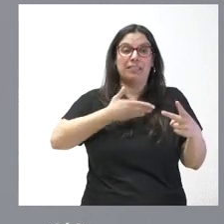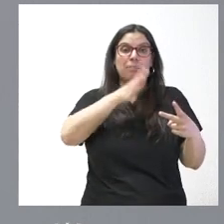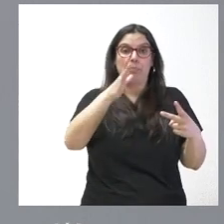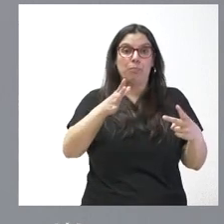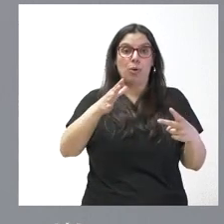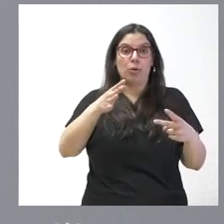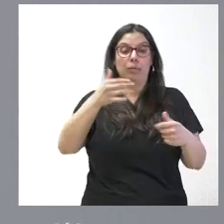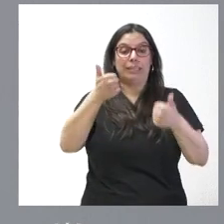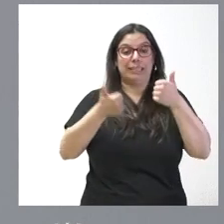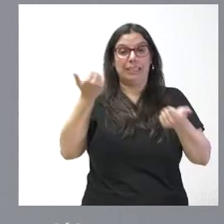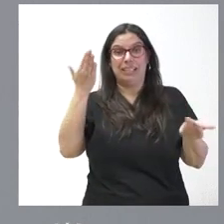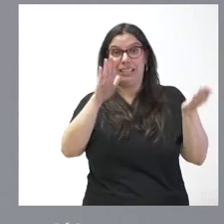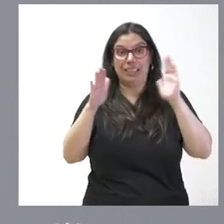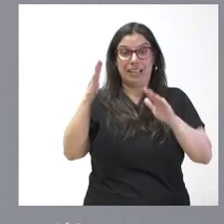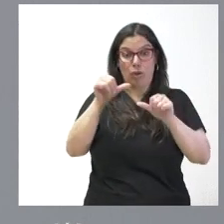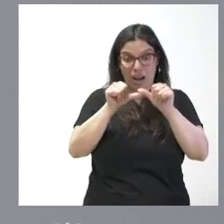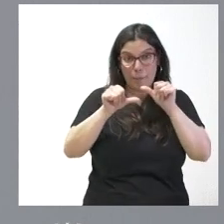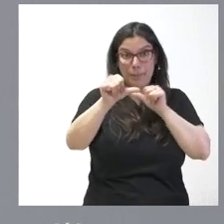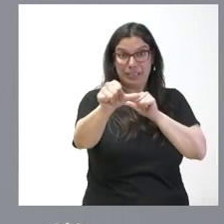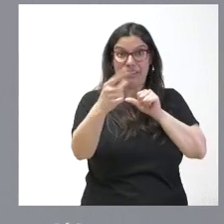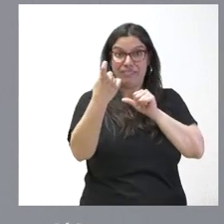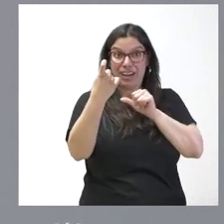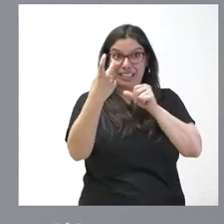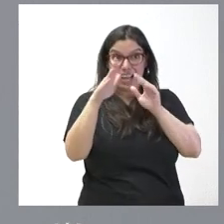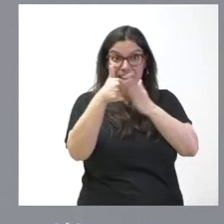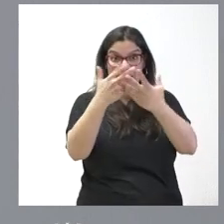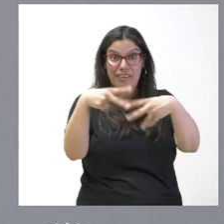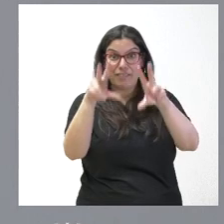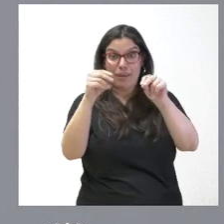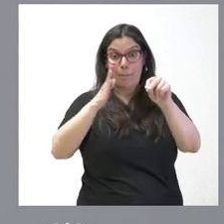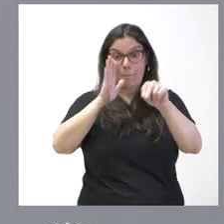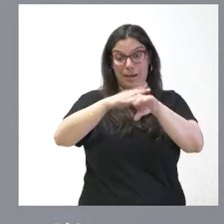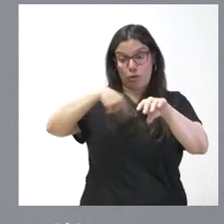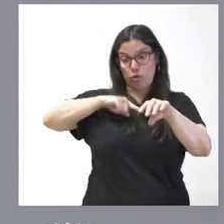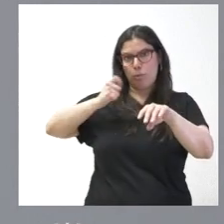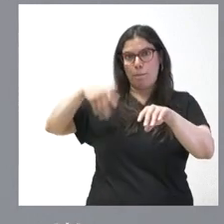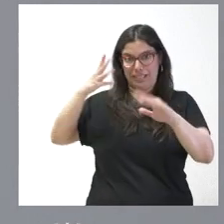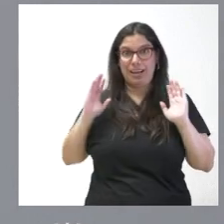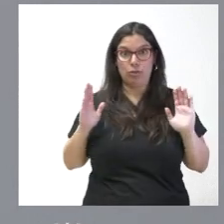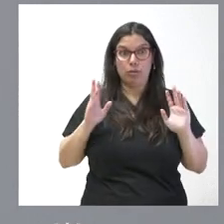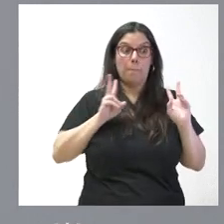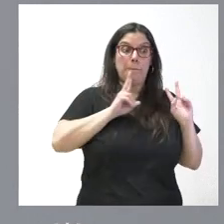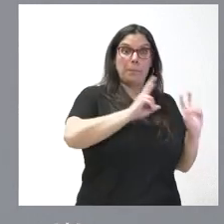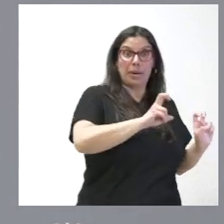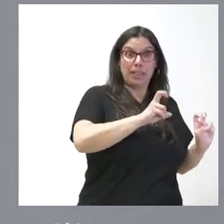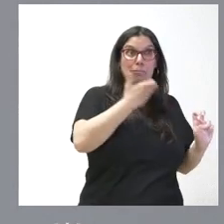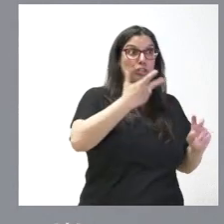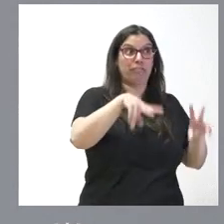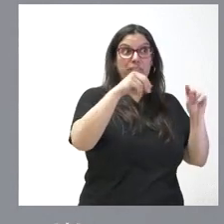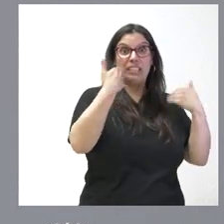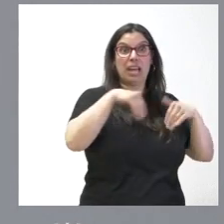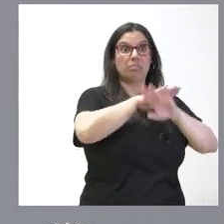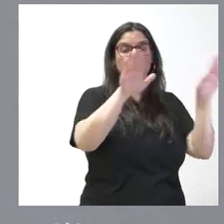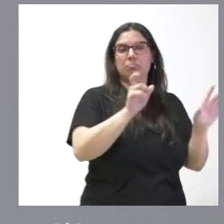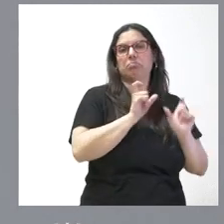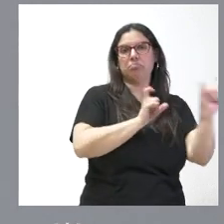licitación por lo que falta de concluir va a ser más cara para la administración autonómica de lo que hubiera sido concluir con